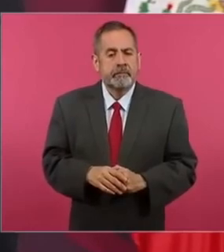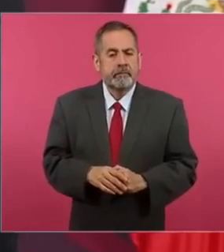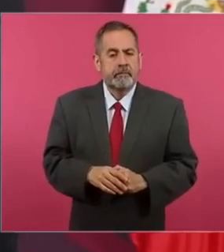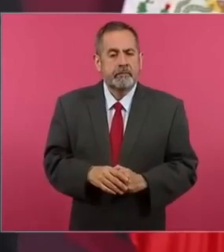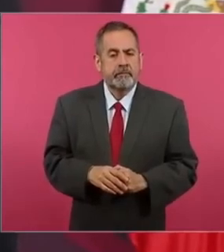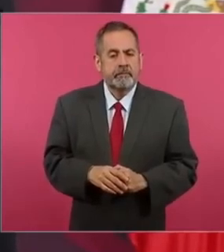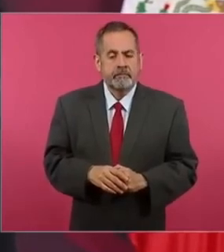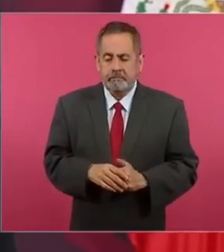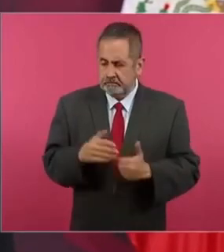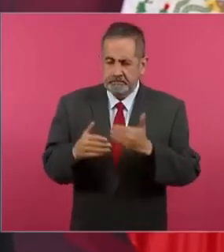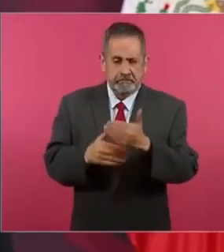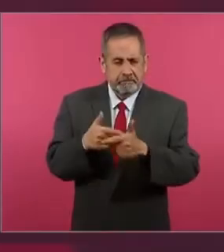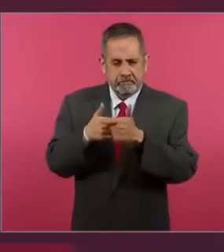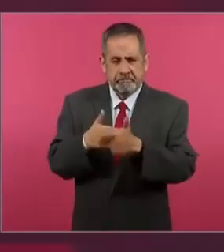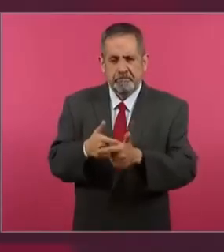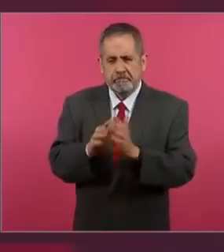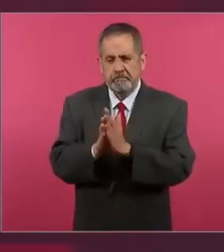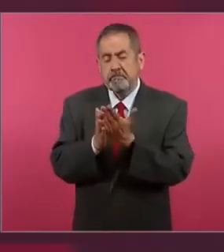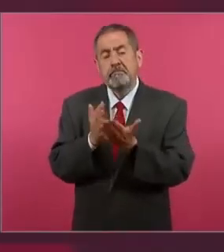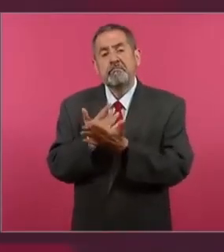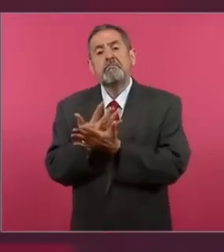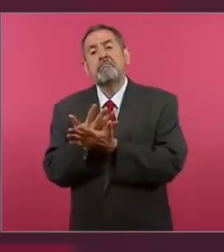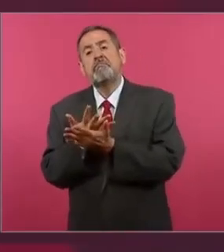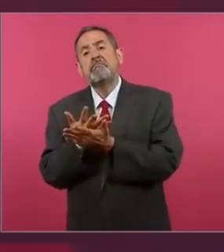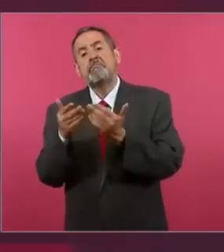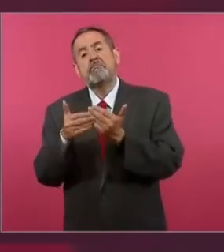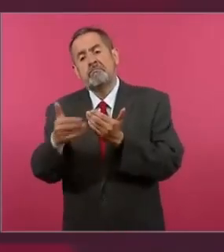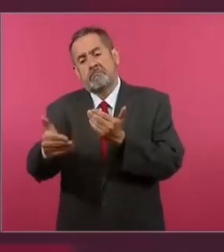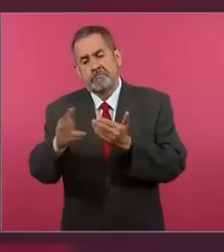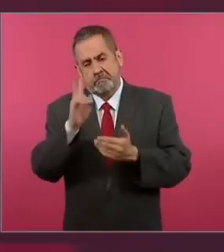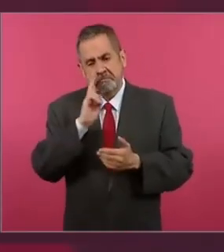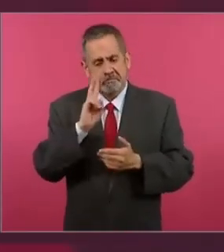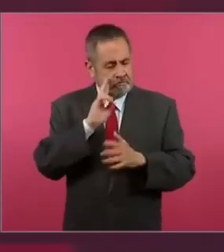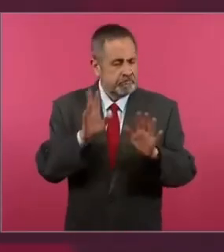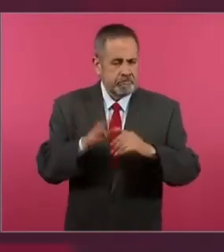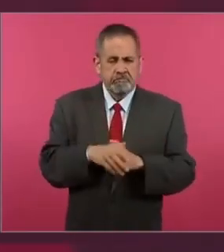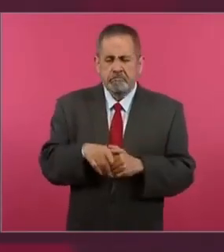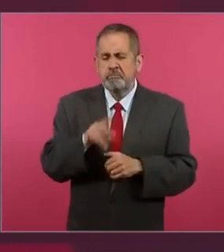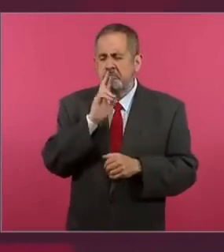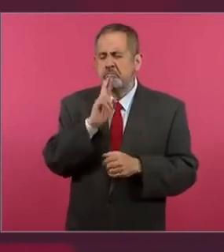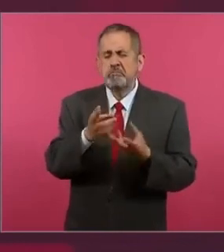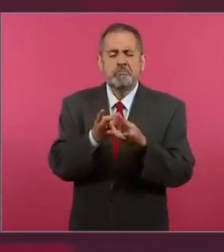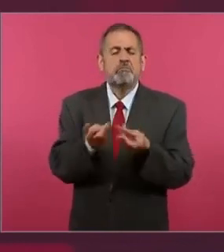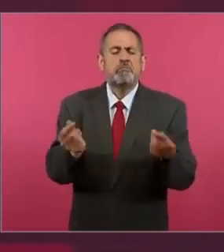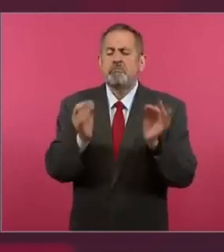vamos a esperar que van a resolver.